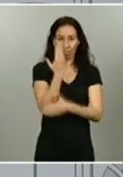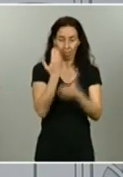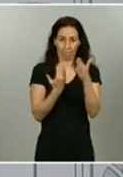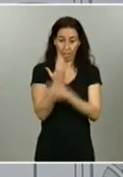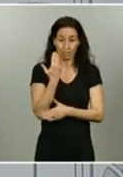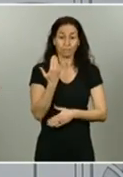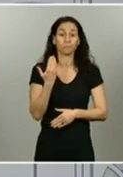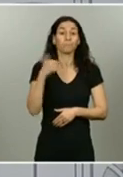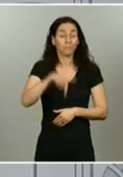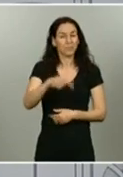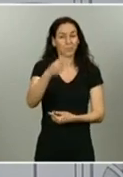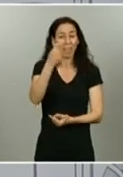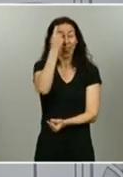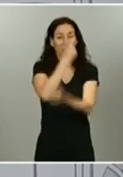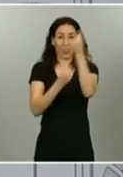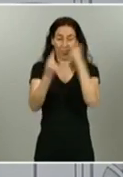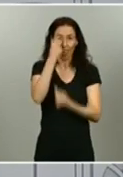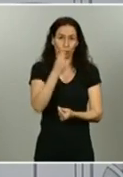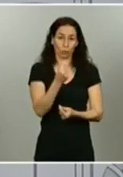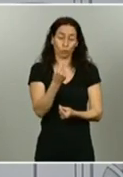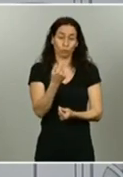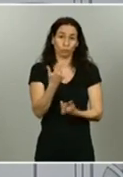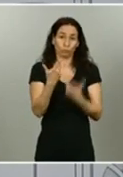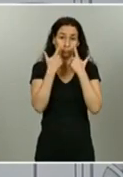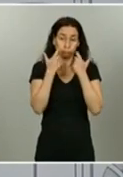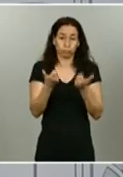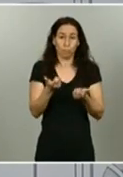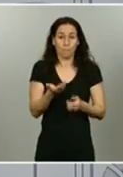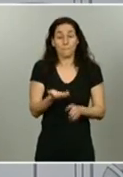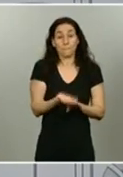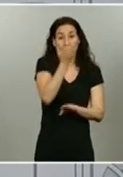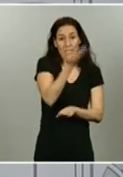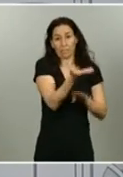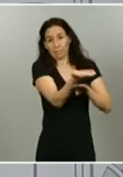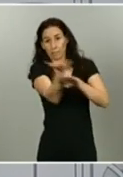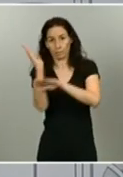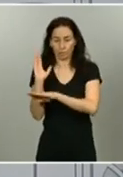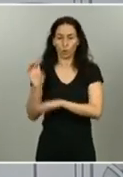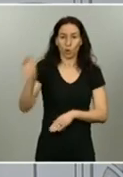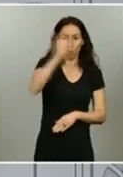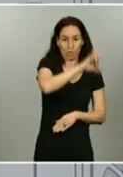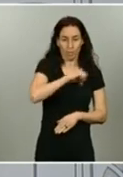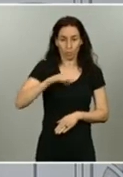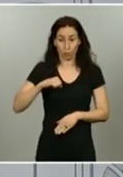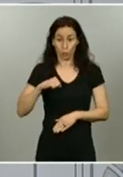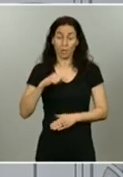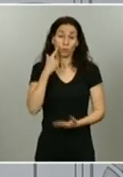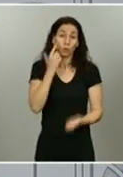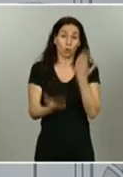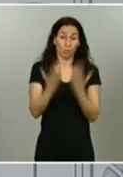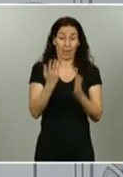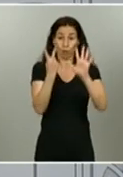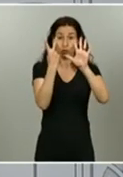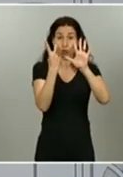cifras más altas que en otras comunidades siguen siendo unas cifras que para un periodo de siete días están muy en línea con